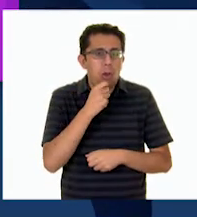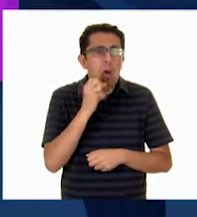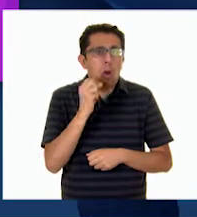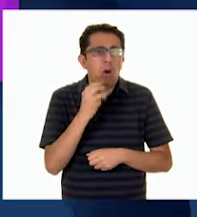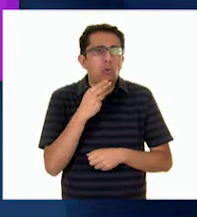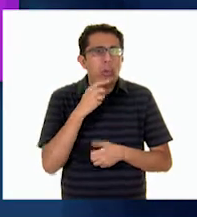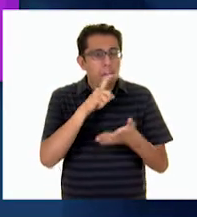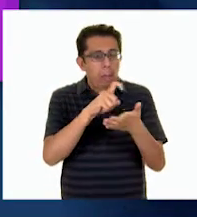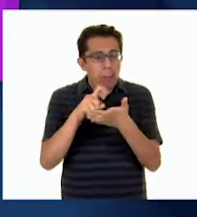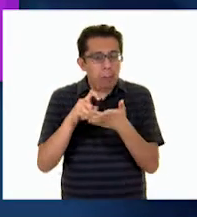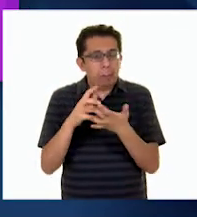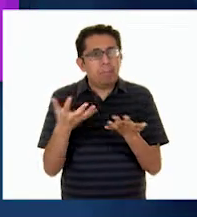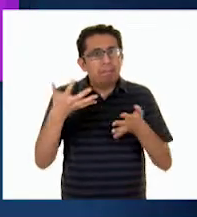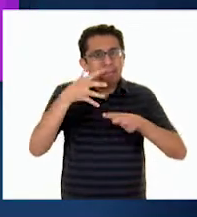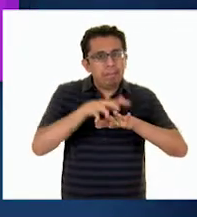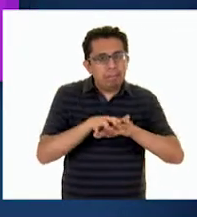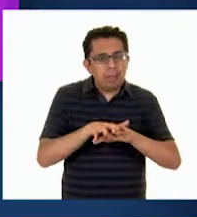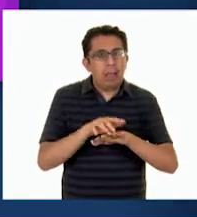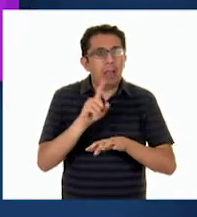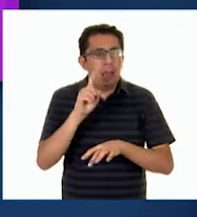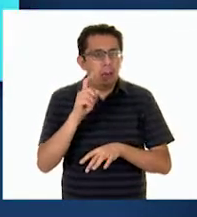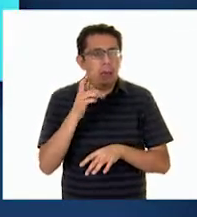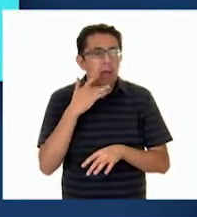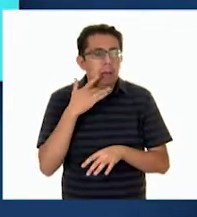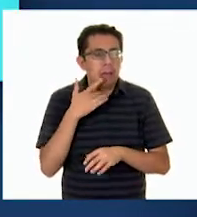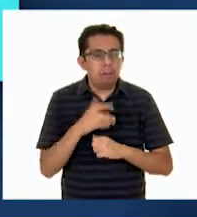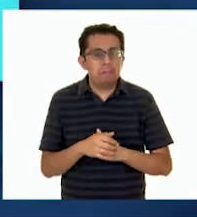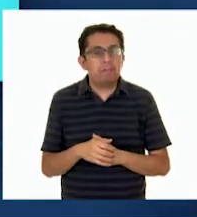aplica desinfectante a base de agua y alcohol.